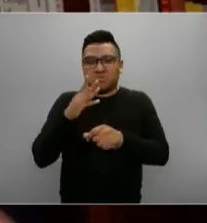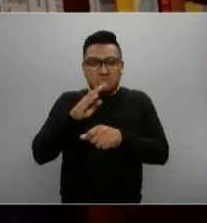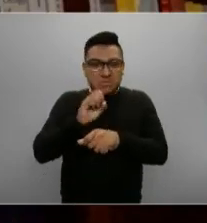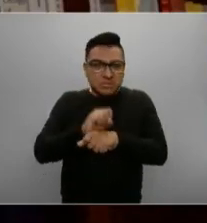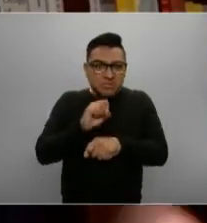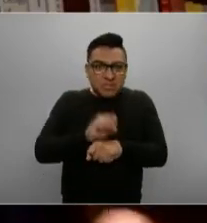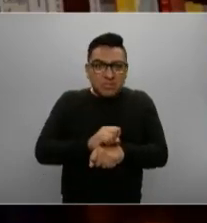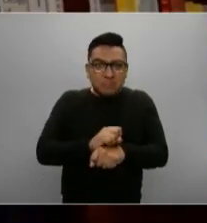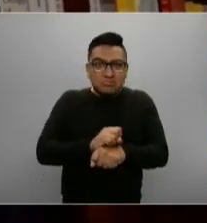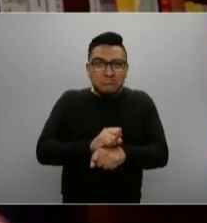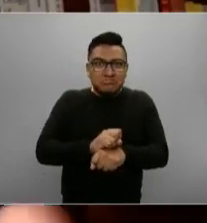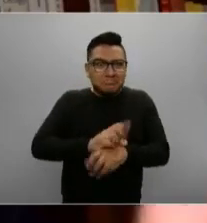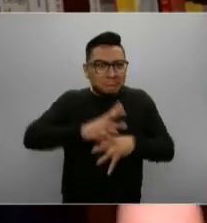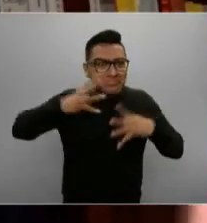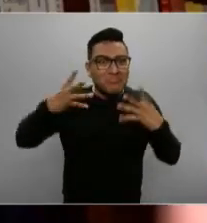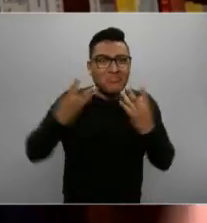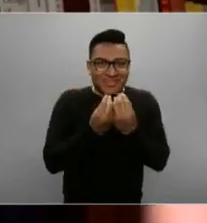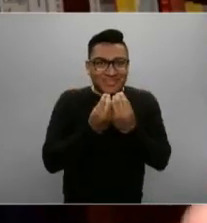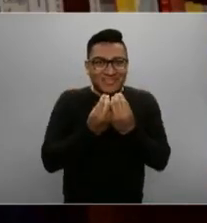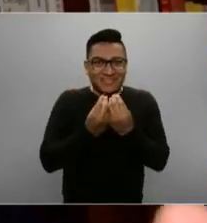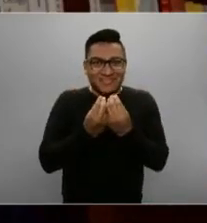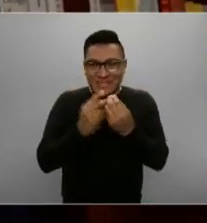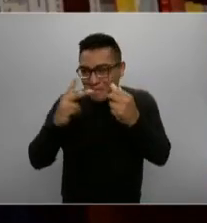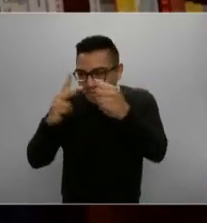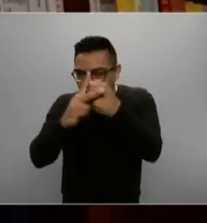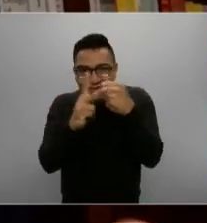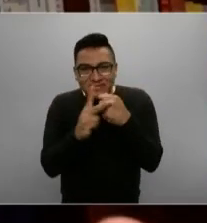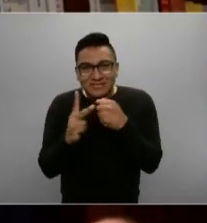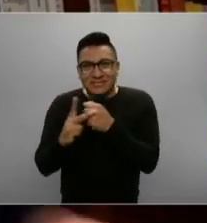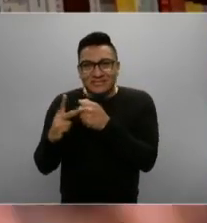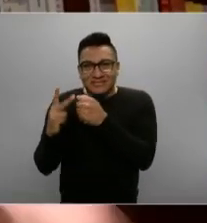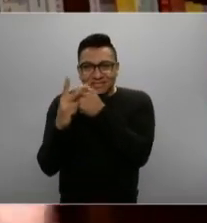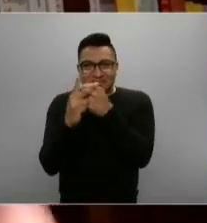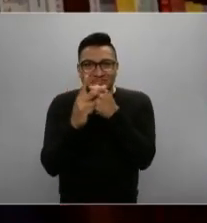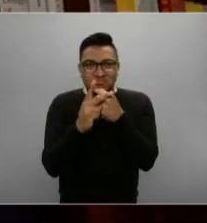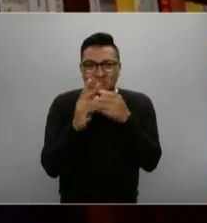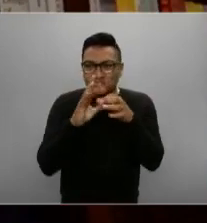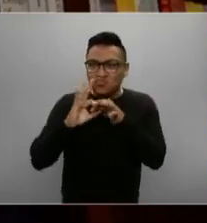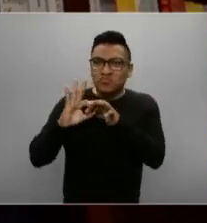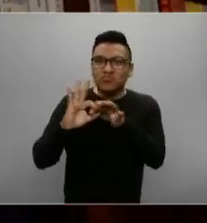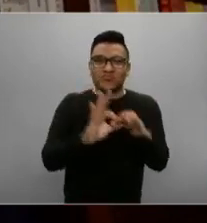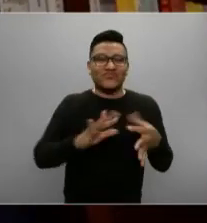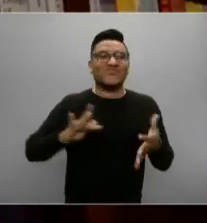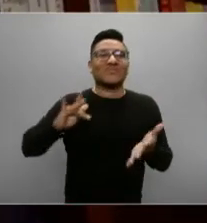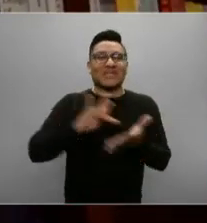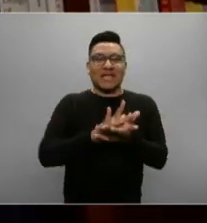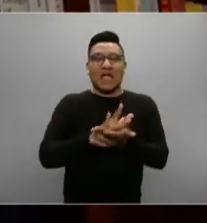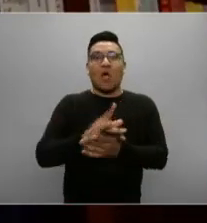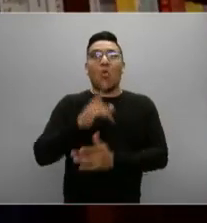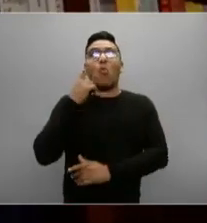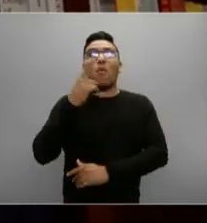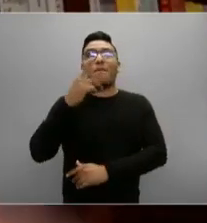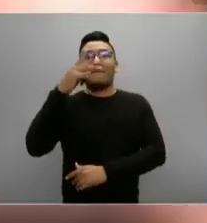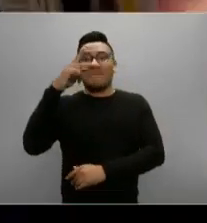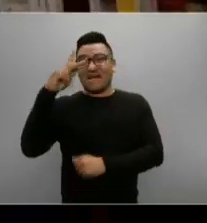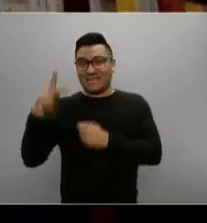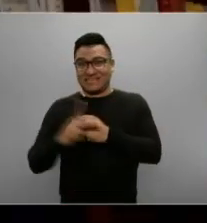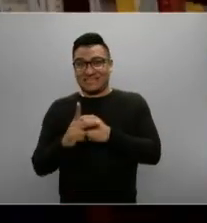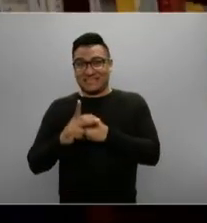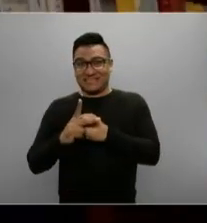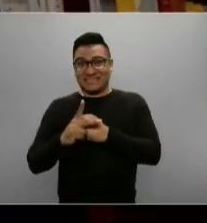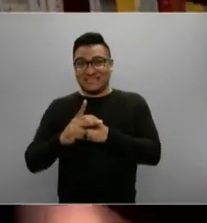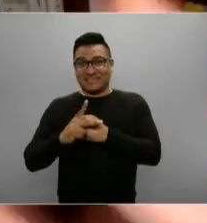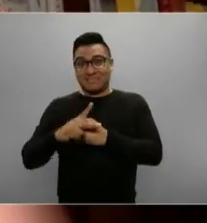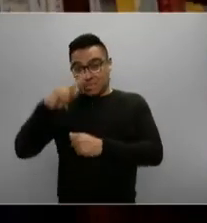este gran apoyo, que la verdad sí, no es común que un solo país logre convocar a